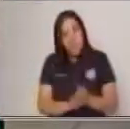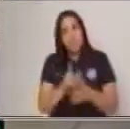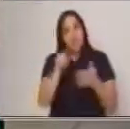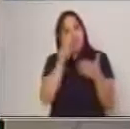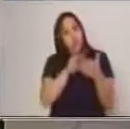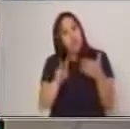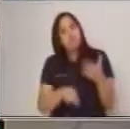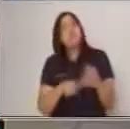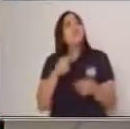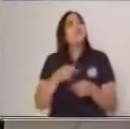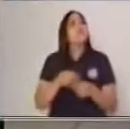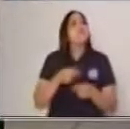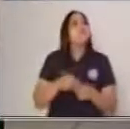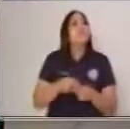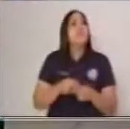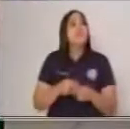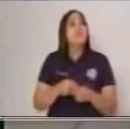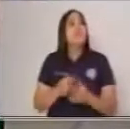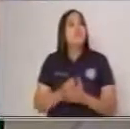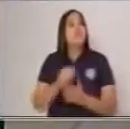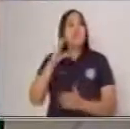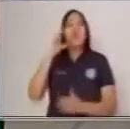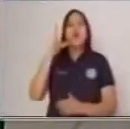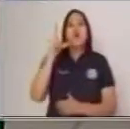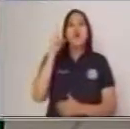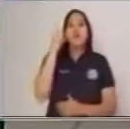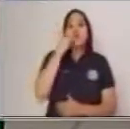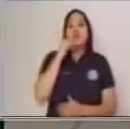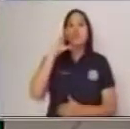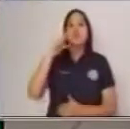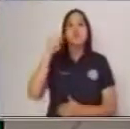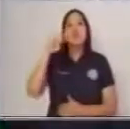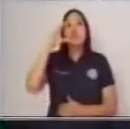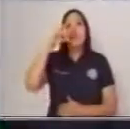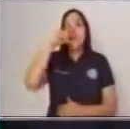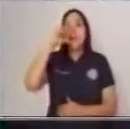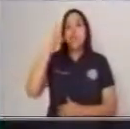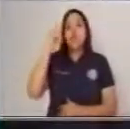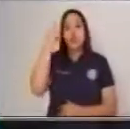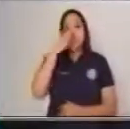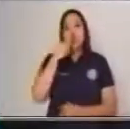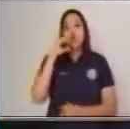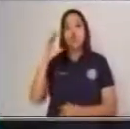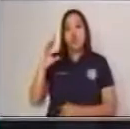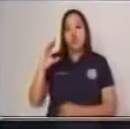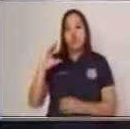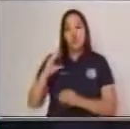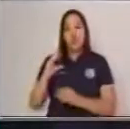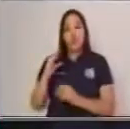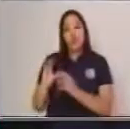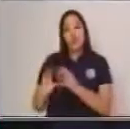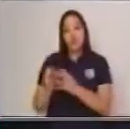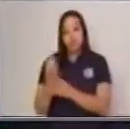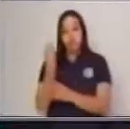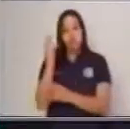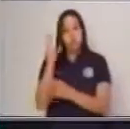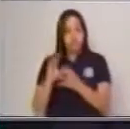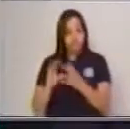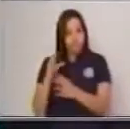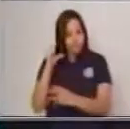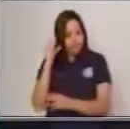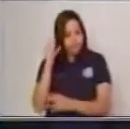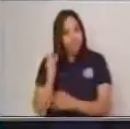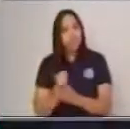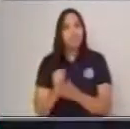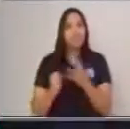lectura que se llaman Los Cactus. Con el tema y la lectura de Los Cactus, que yo se los voy a leer, y quiero que todos desde